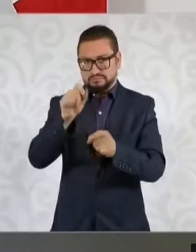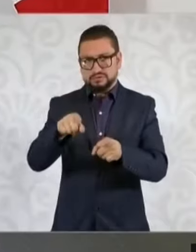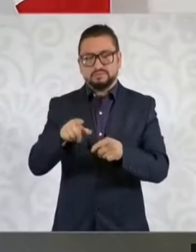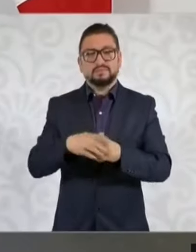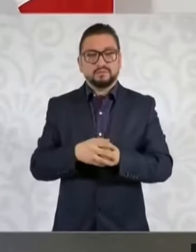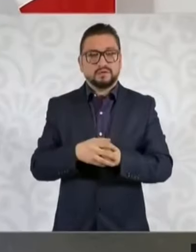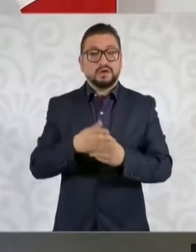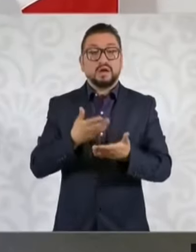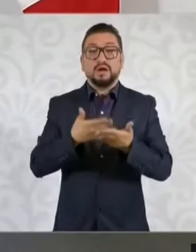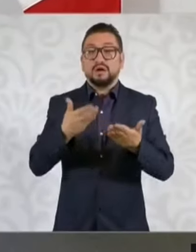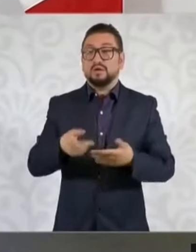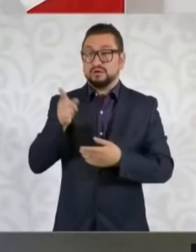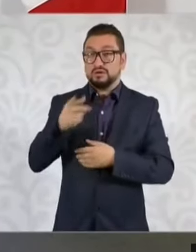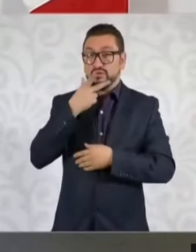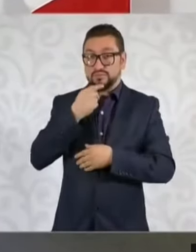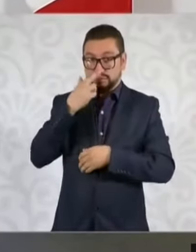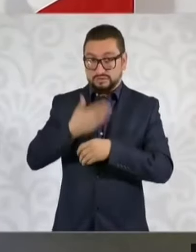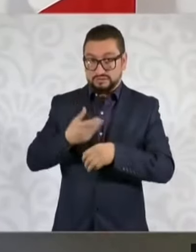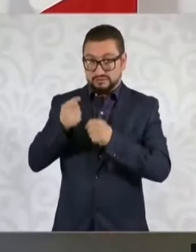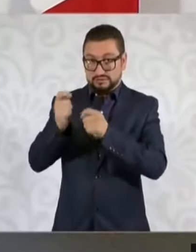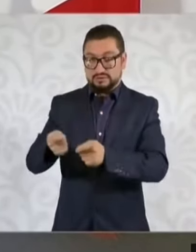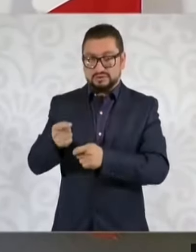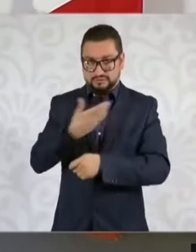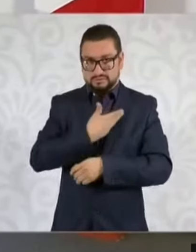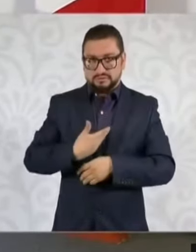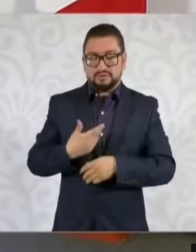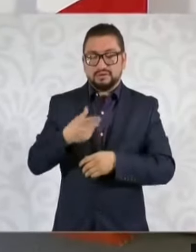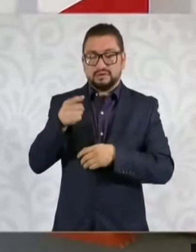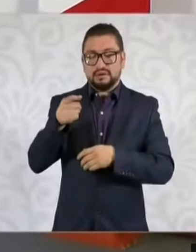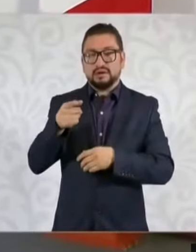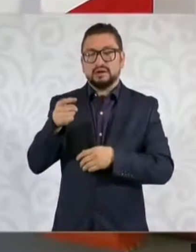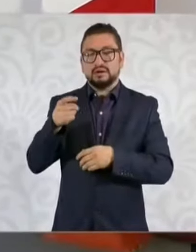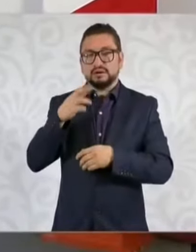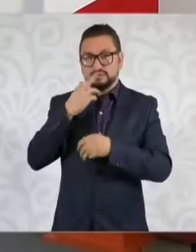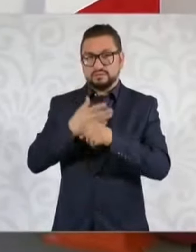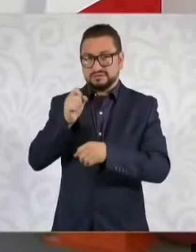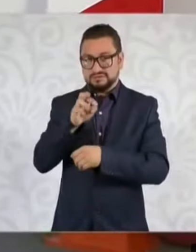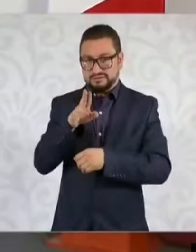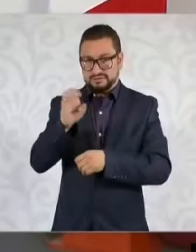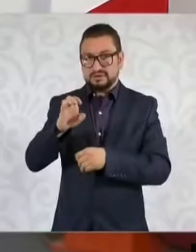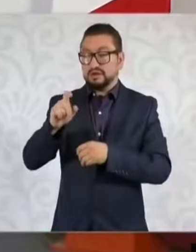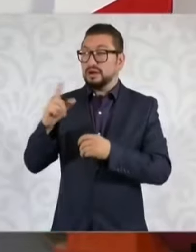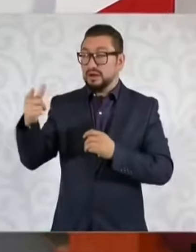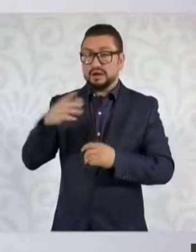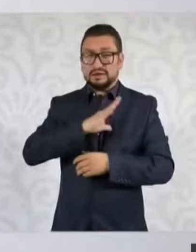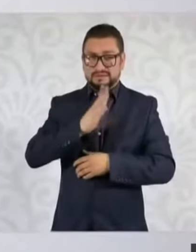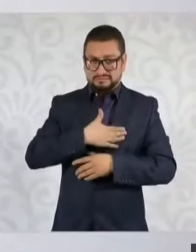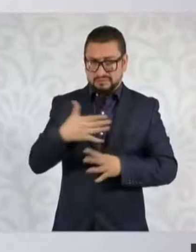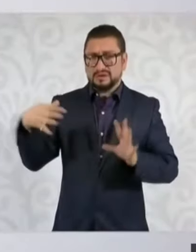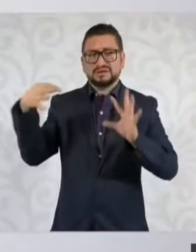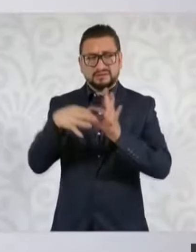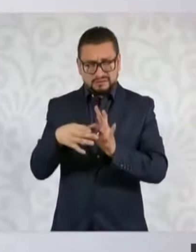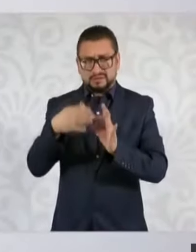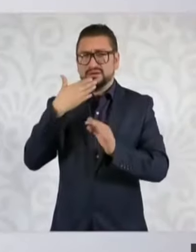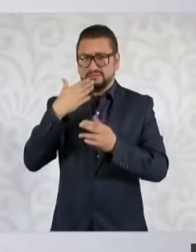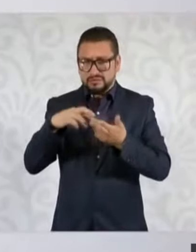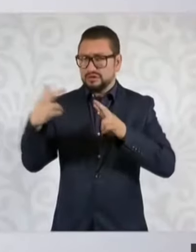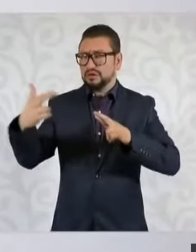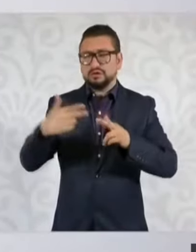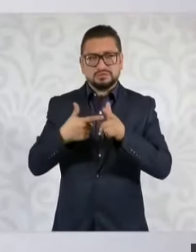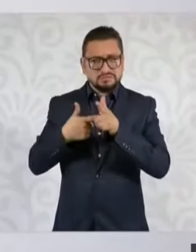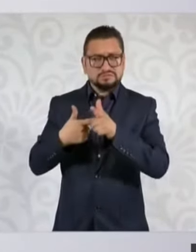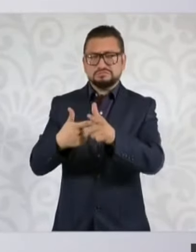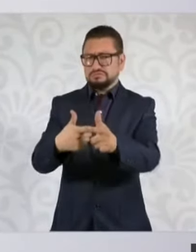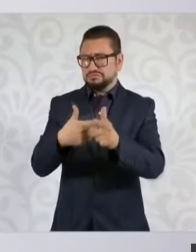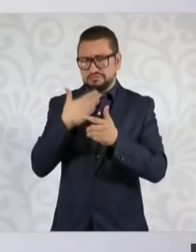Por lo pronto el canciller es quien se reúne. Con España hay relaciones, o sea, no hay ninguna suspensión de